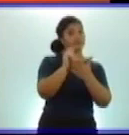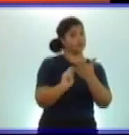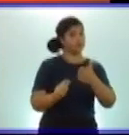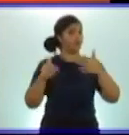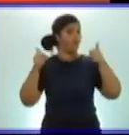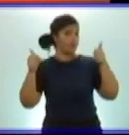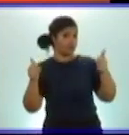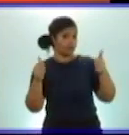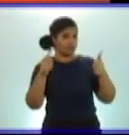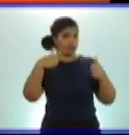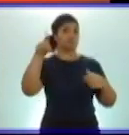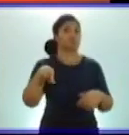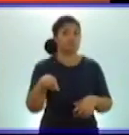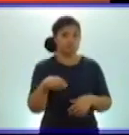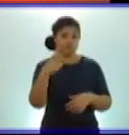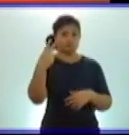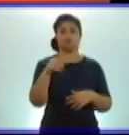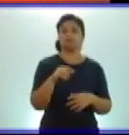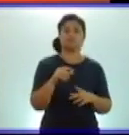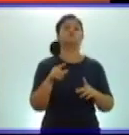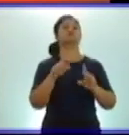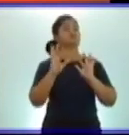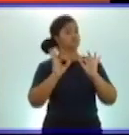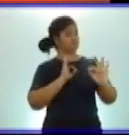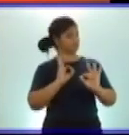una letra bien bonita.